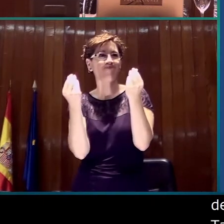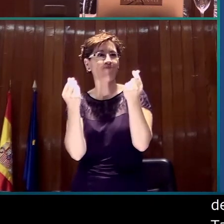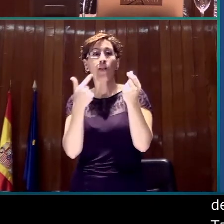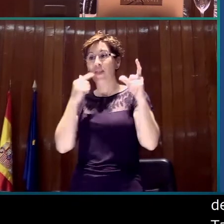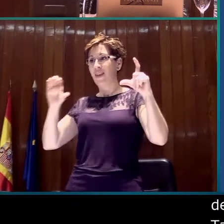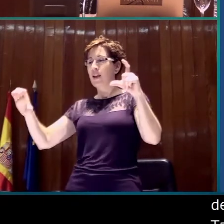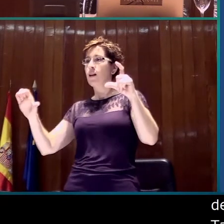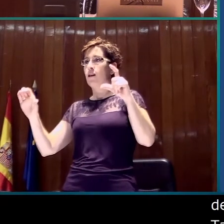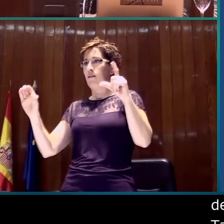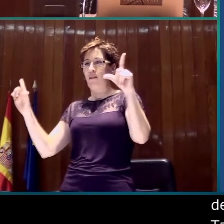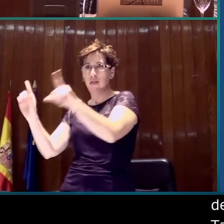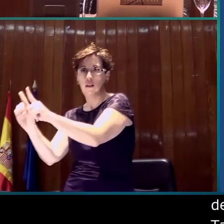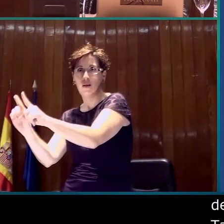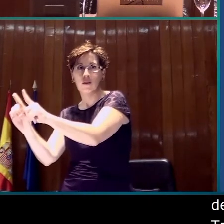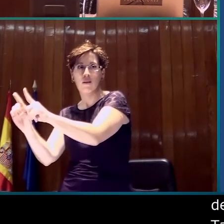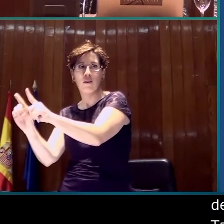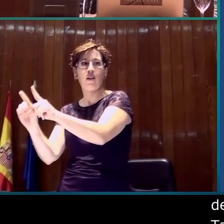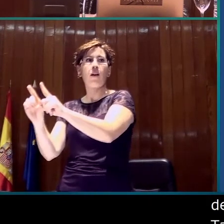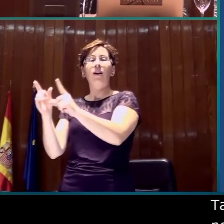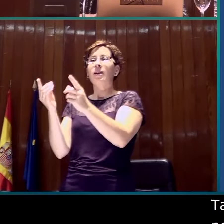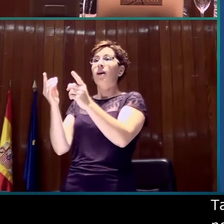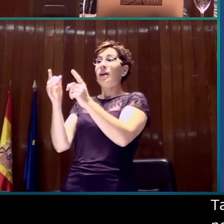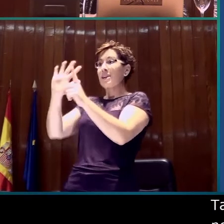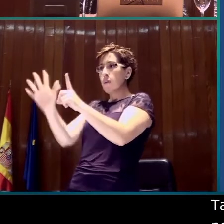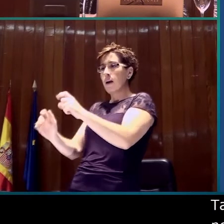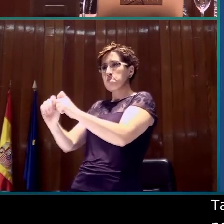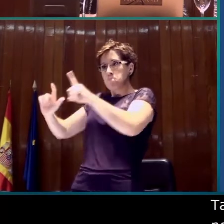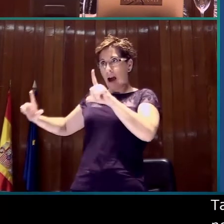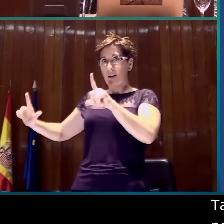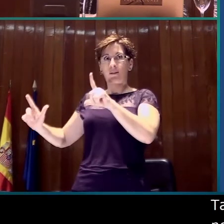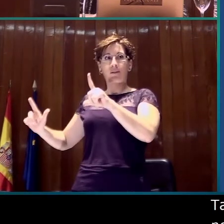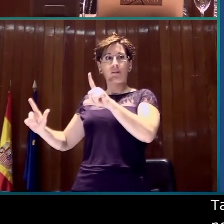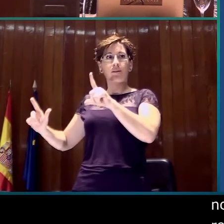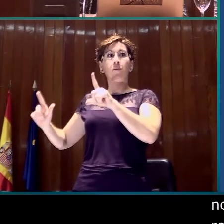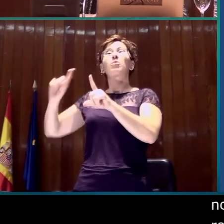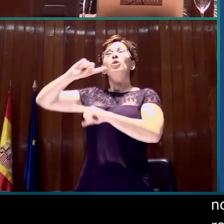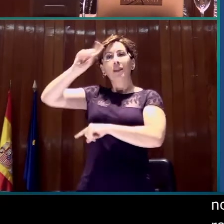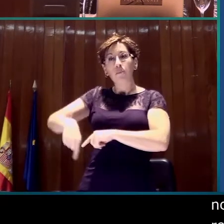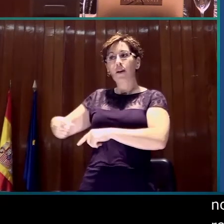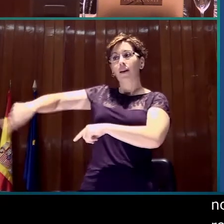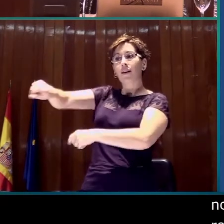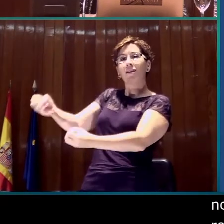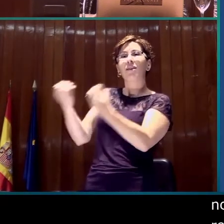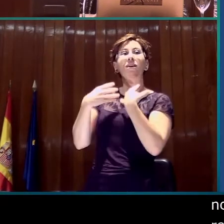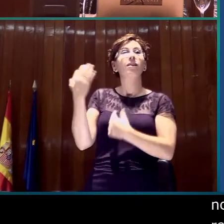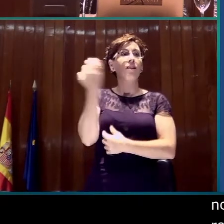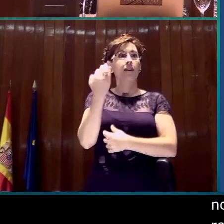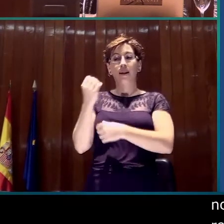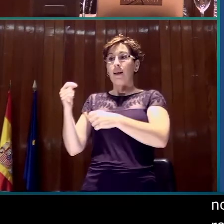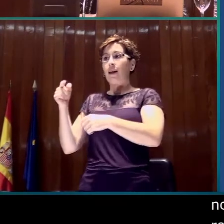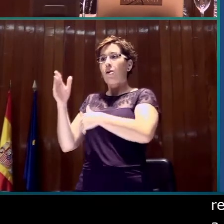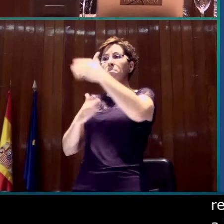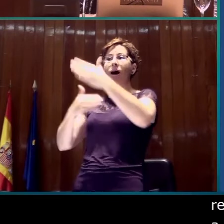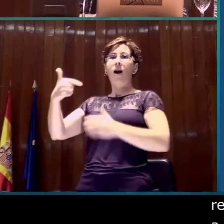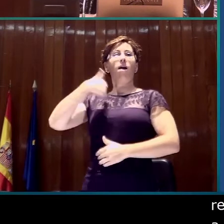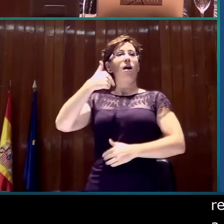es pequeño, les gustaría que la imagen del intérprete fuera mayor, pero, principalmente, que esa imagen se pudiera ampliar por ellos de